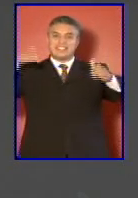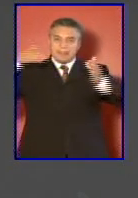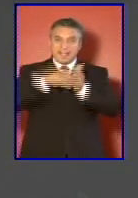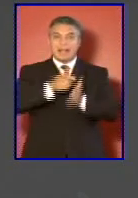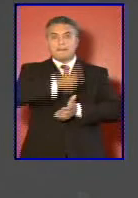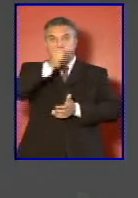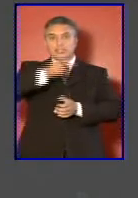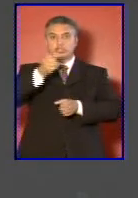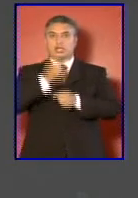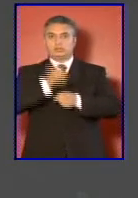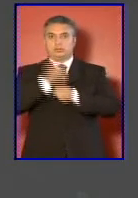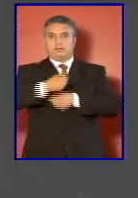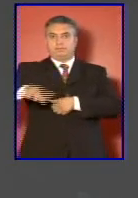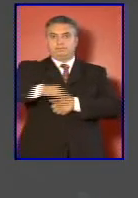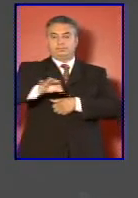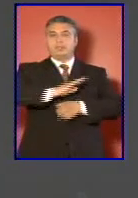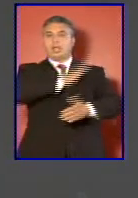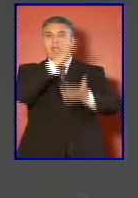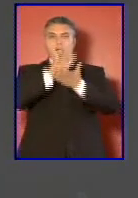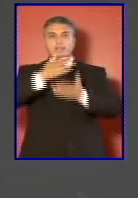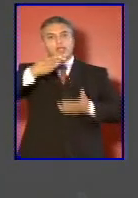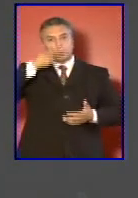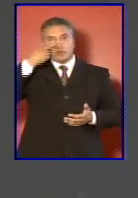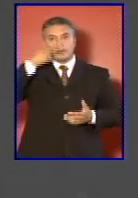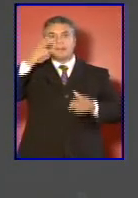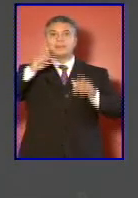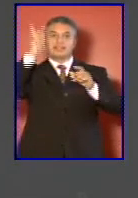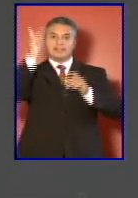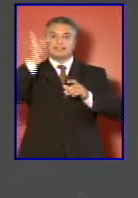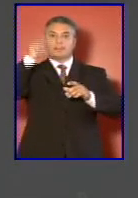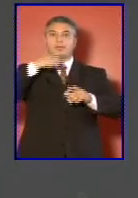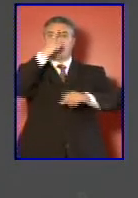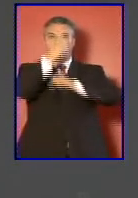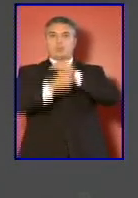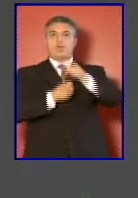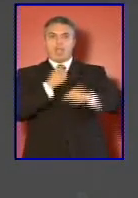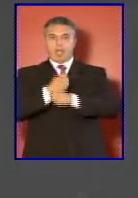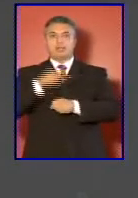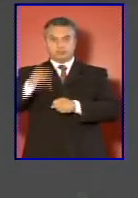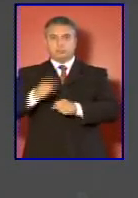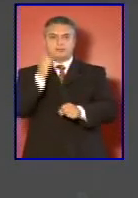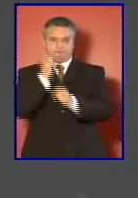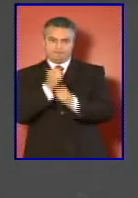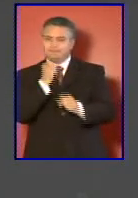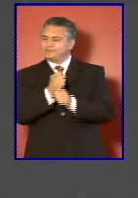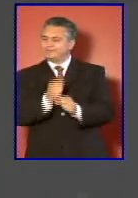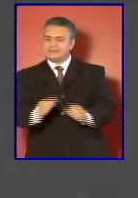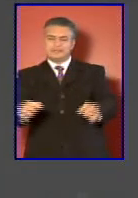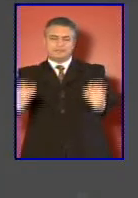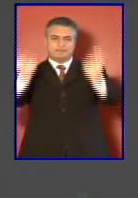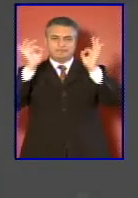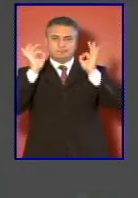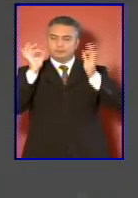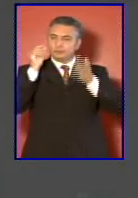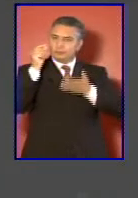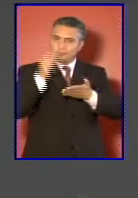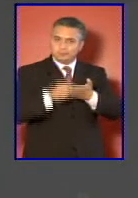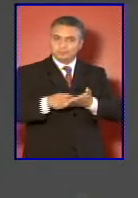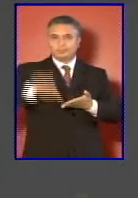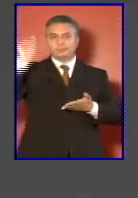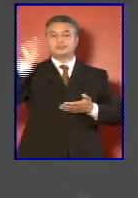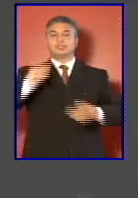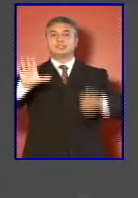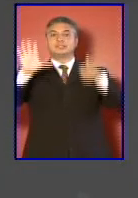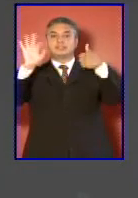cuerpo militar del trabajo hasta noviembre y diciembre de este año realizando una labor estupenda y debo resaltar que el